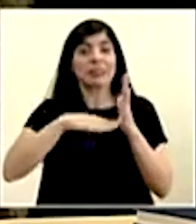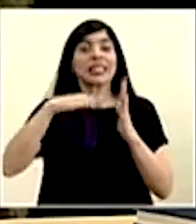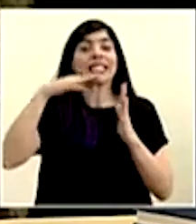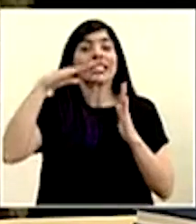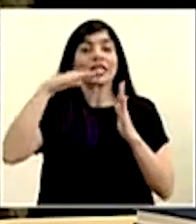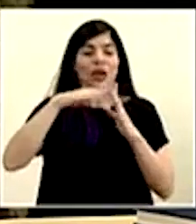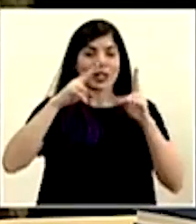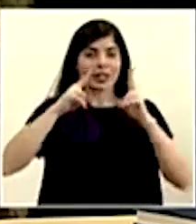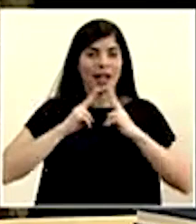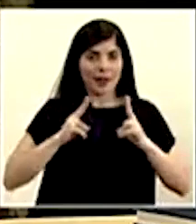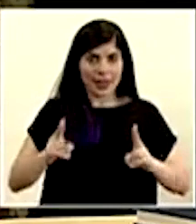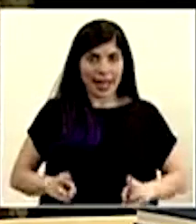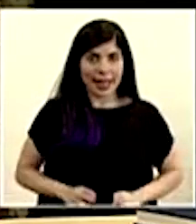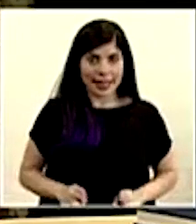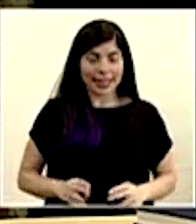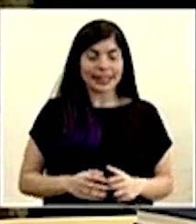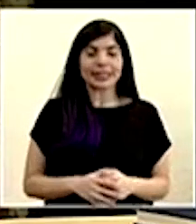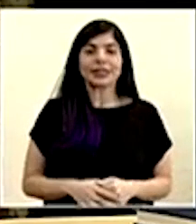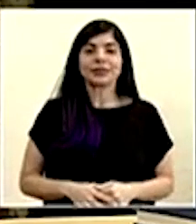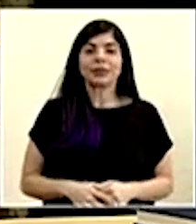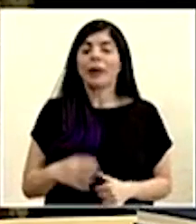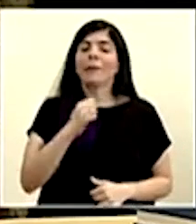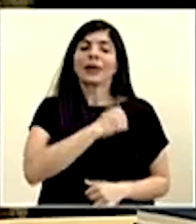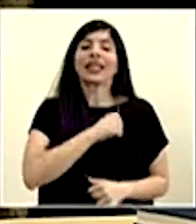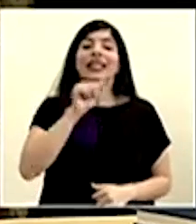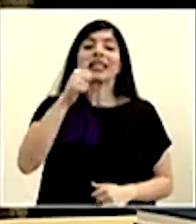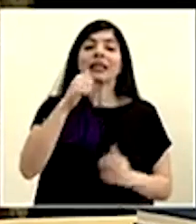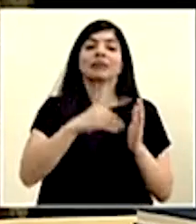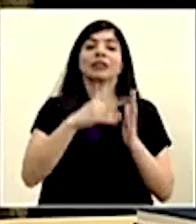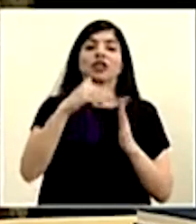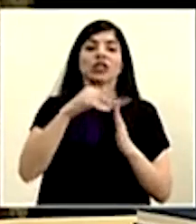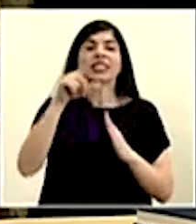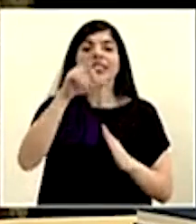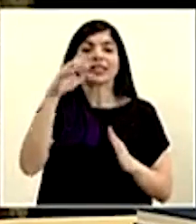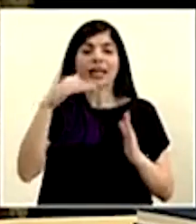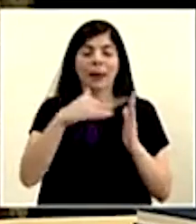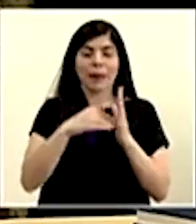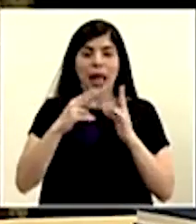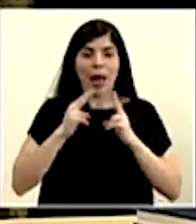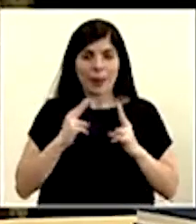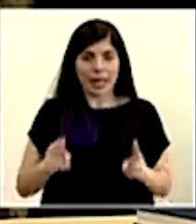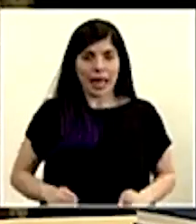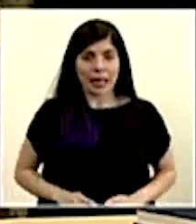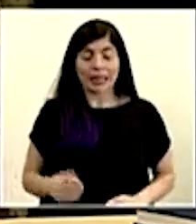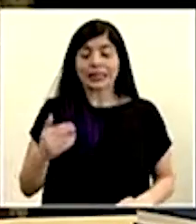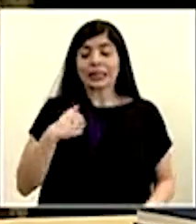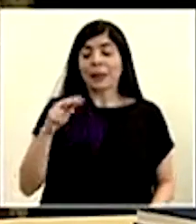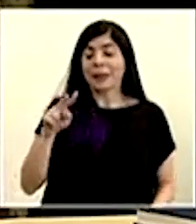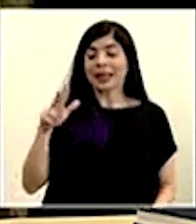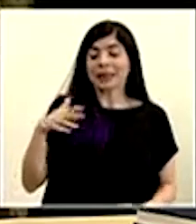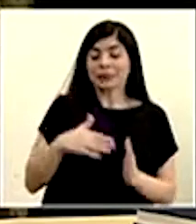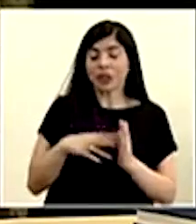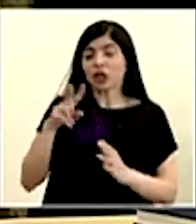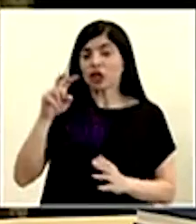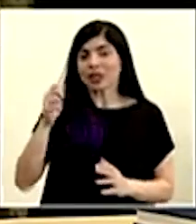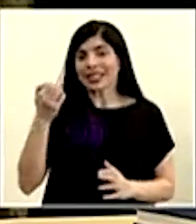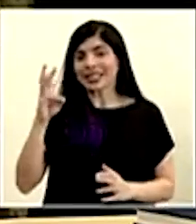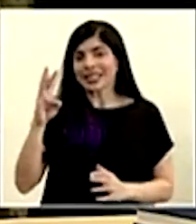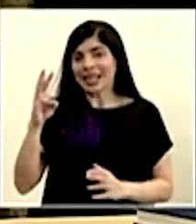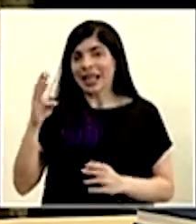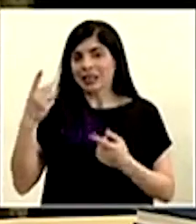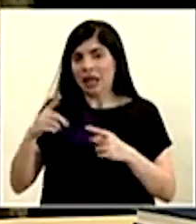habitantes, 23.216 casos.